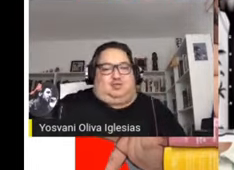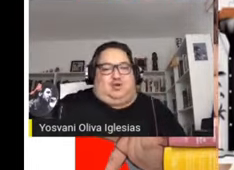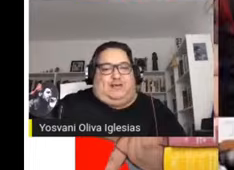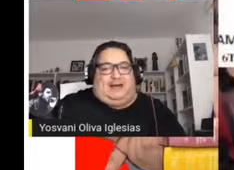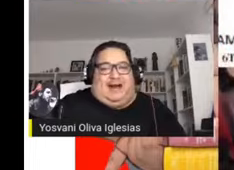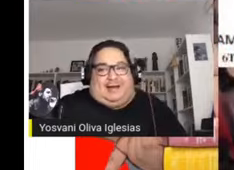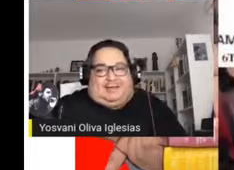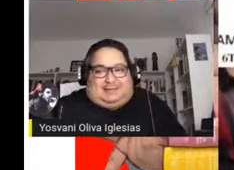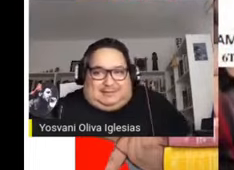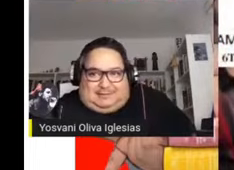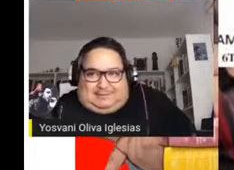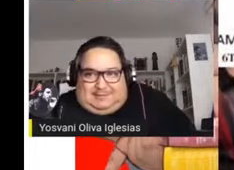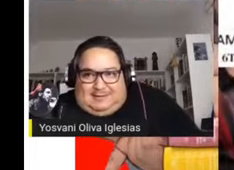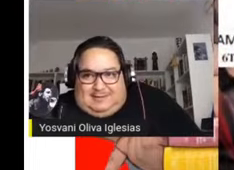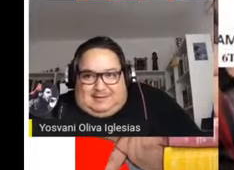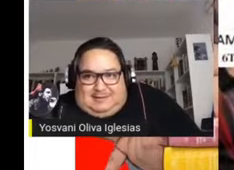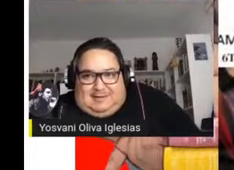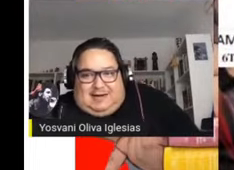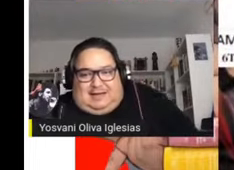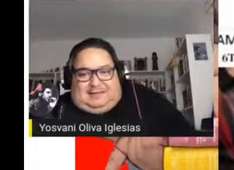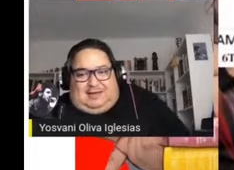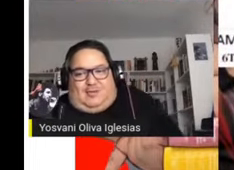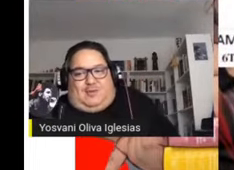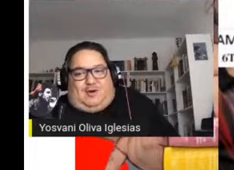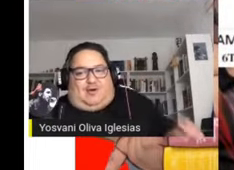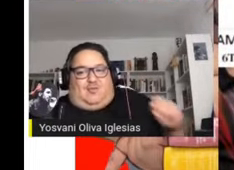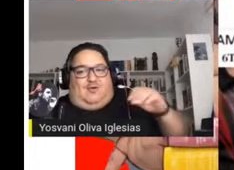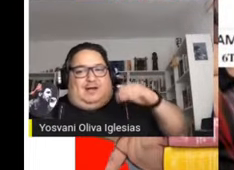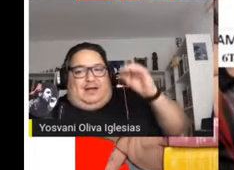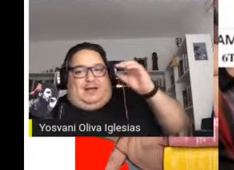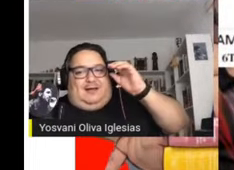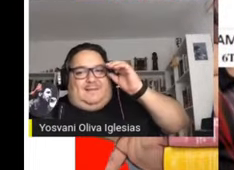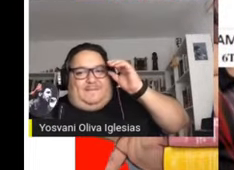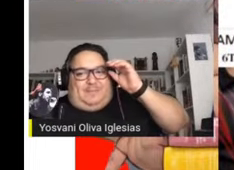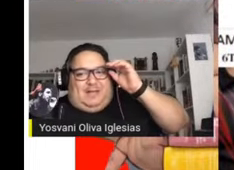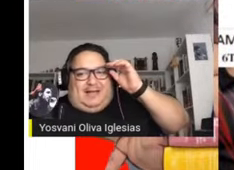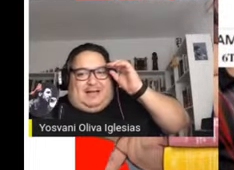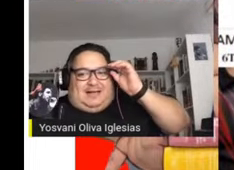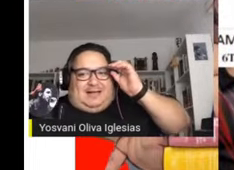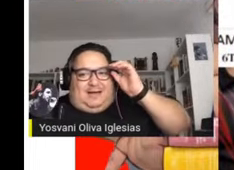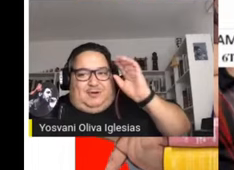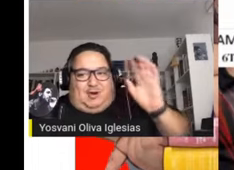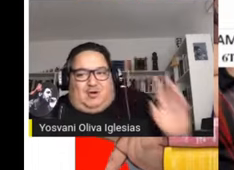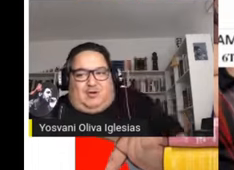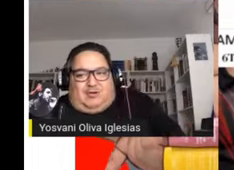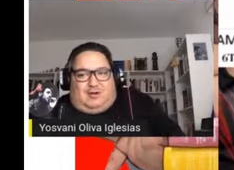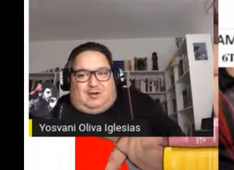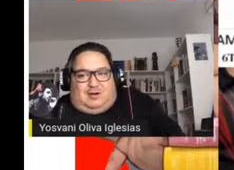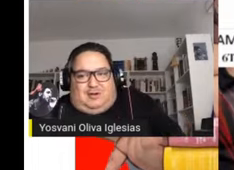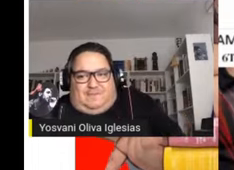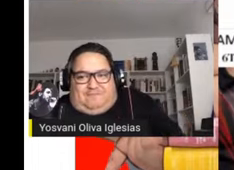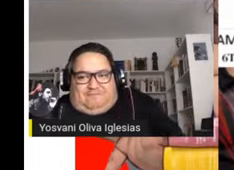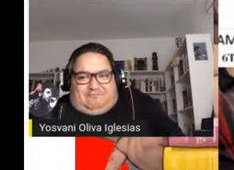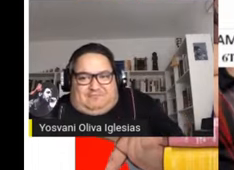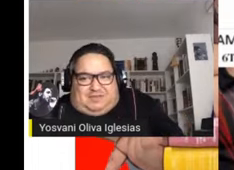soberanas. así lo pone como que describió